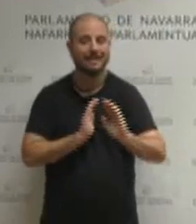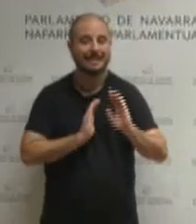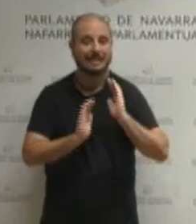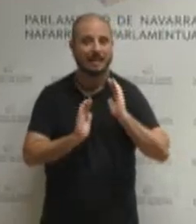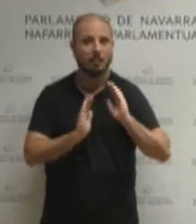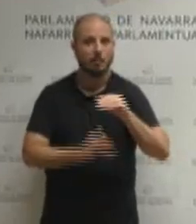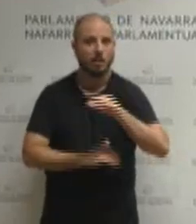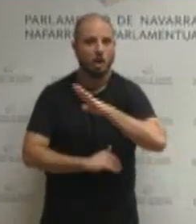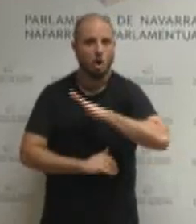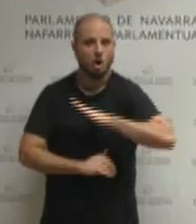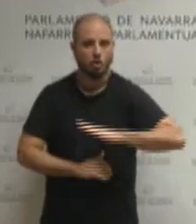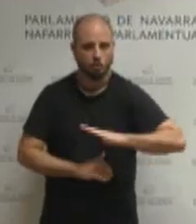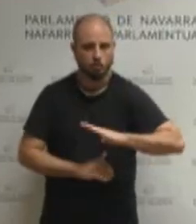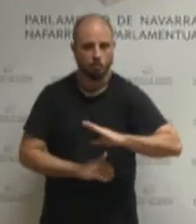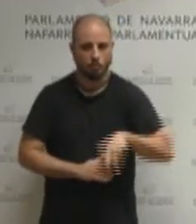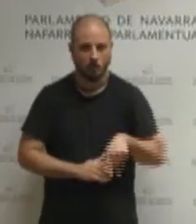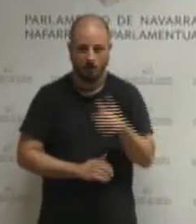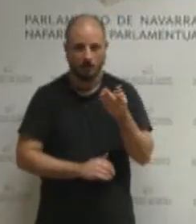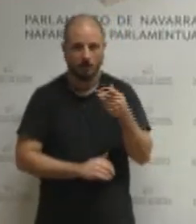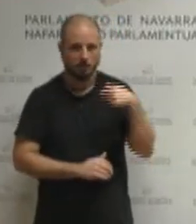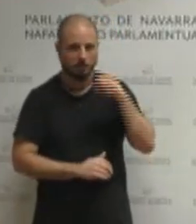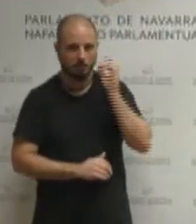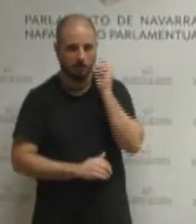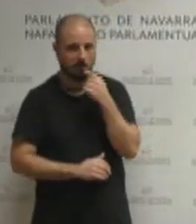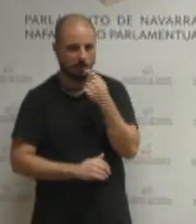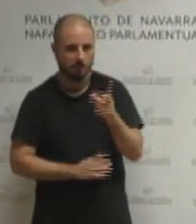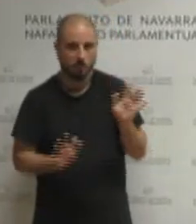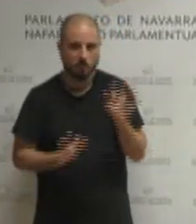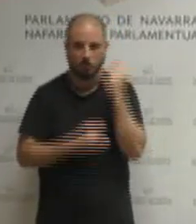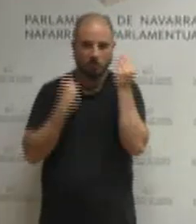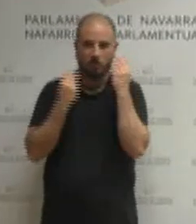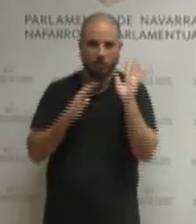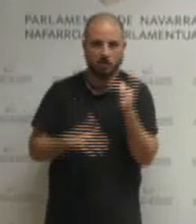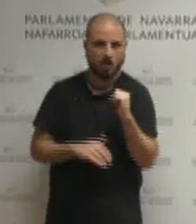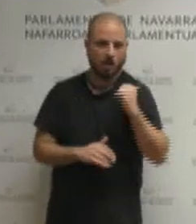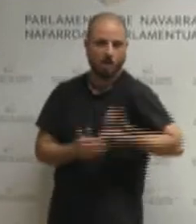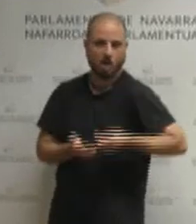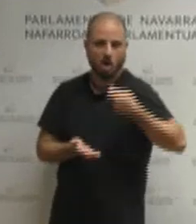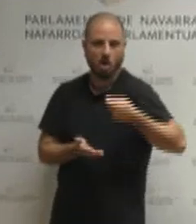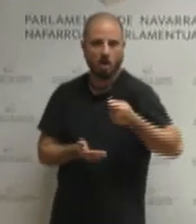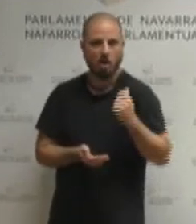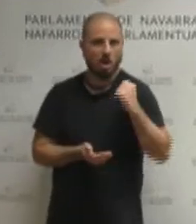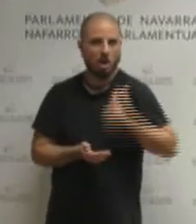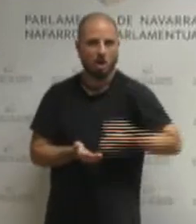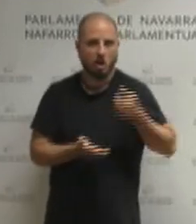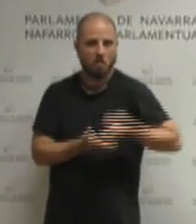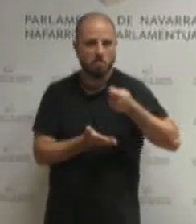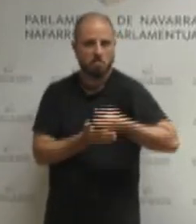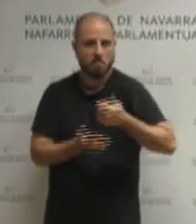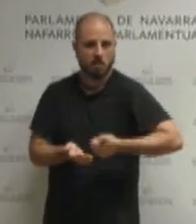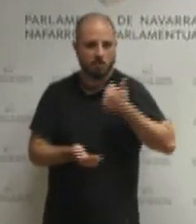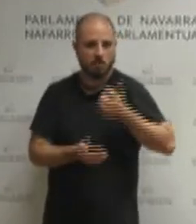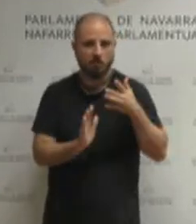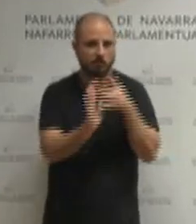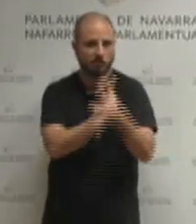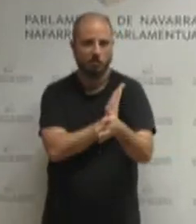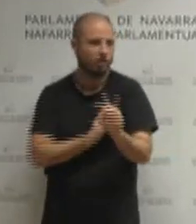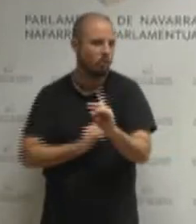lo ha remarcado no sea que alguien piense que aquí los ricos van a pagar más para toda la vida bueno bueno